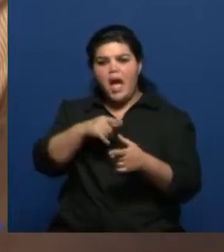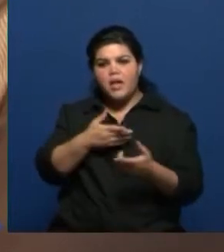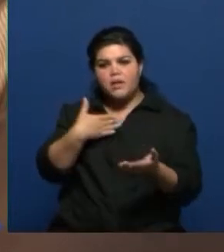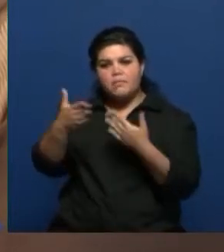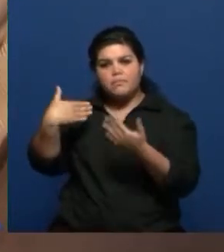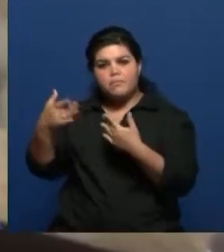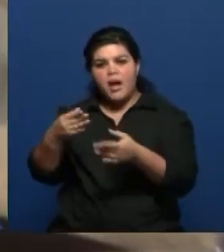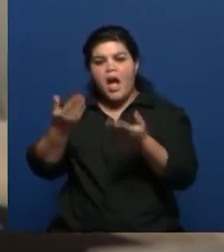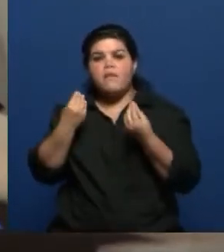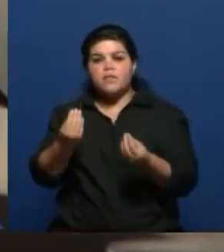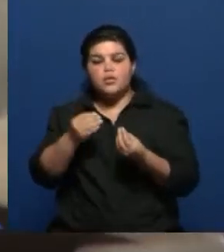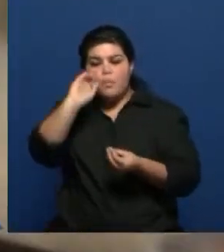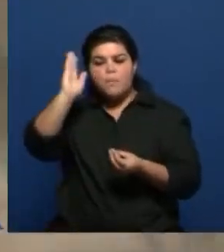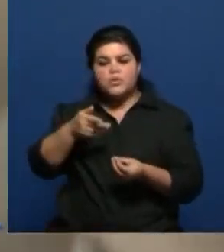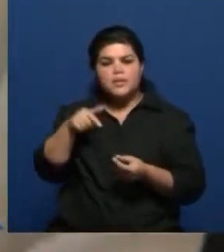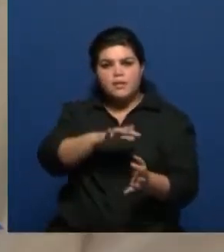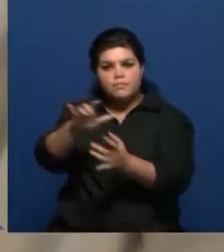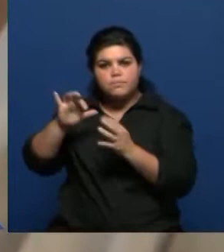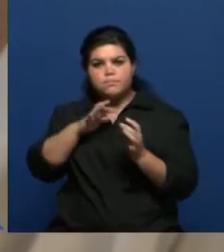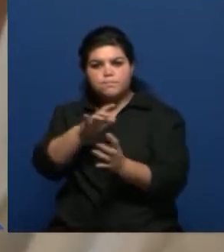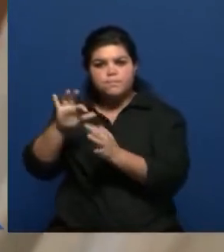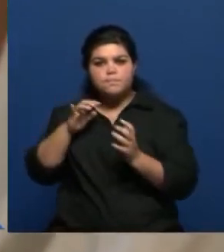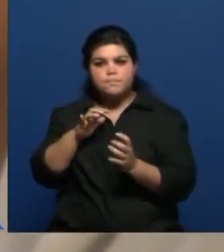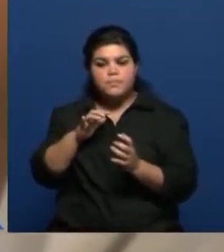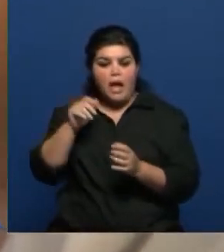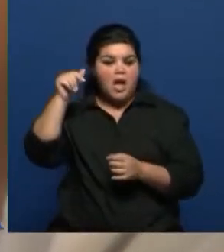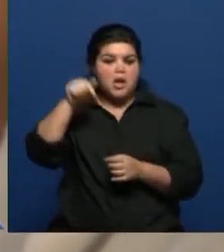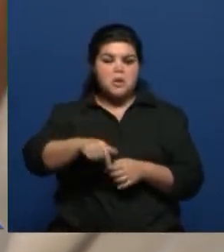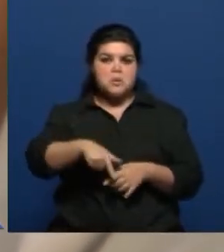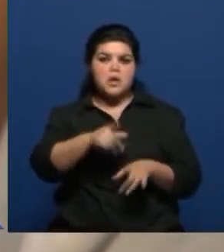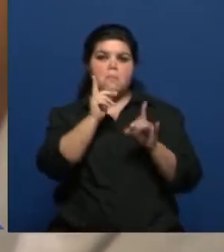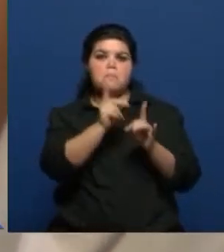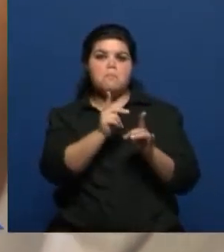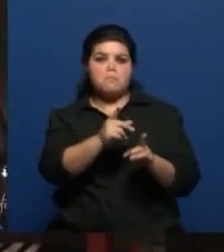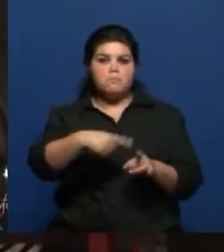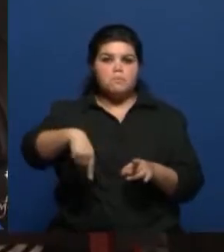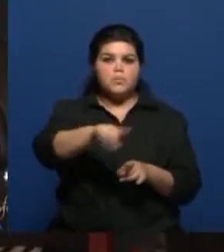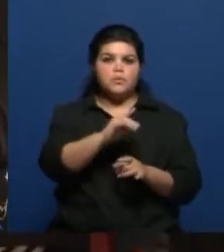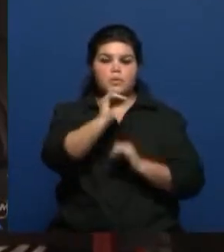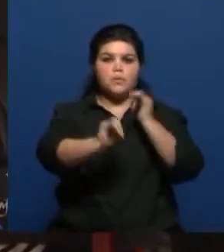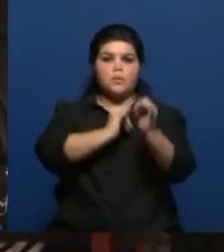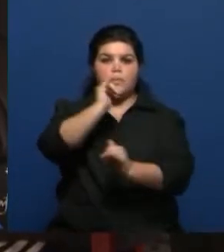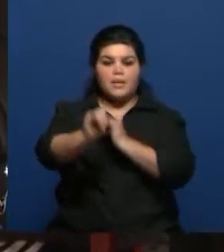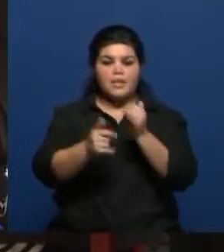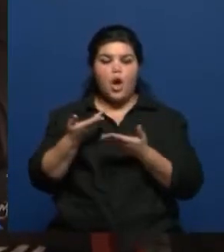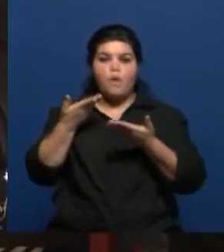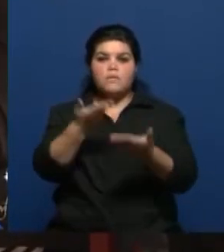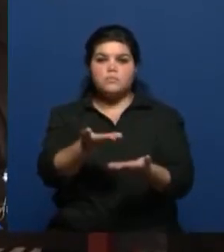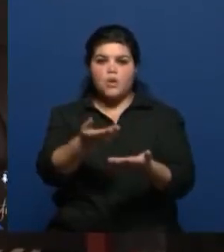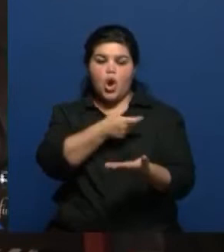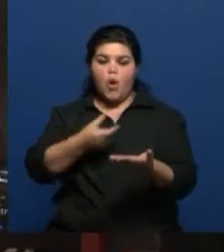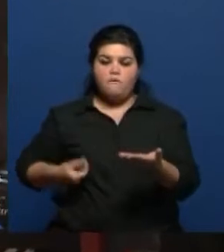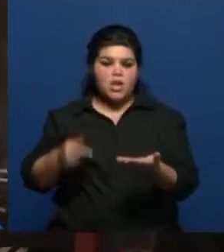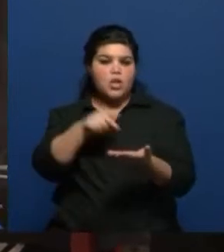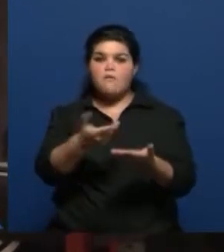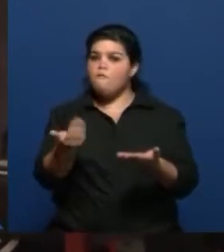porcentaje sea considerado por las asambleas. Hasta ahora, la docencia es la que ha dicho que este ofrecimiento del gobierno es